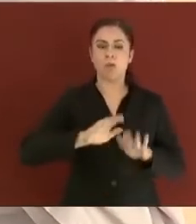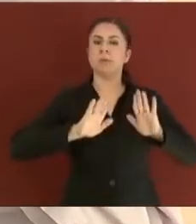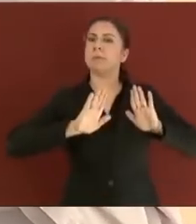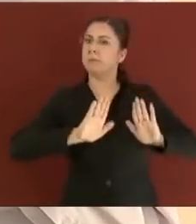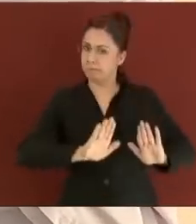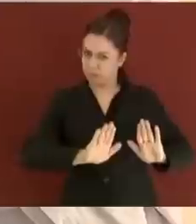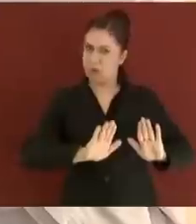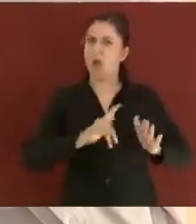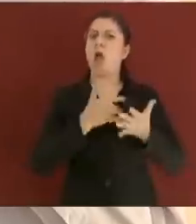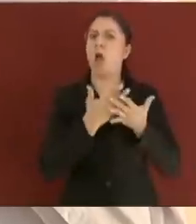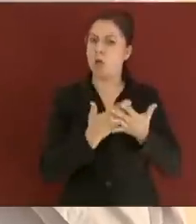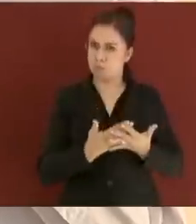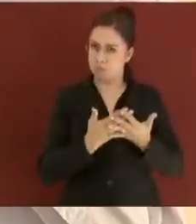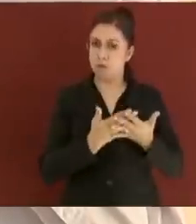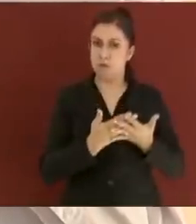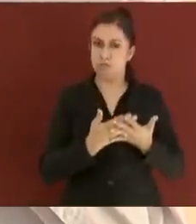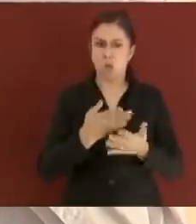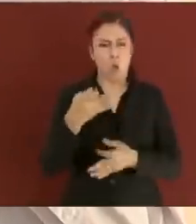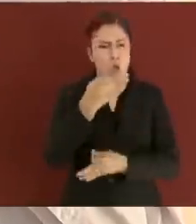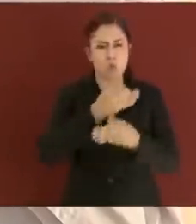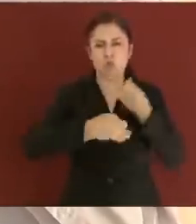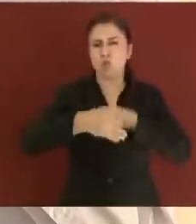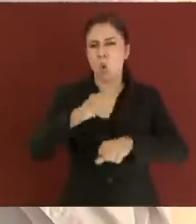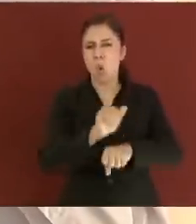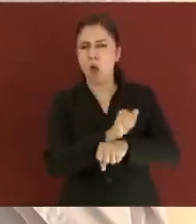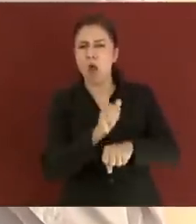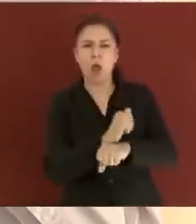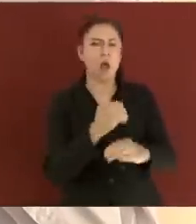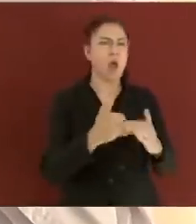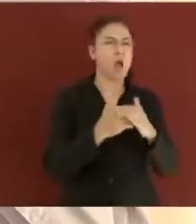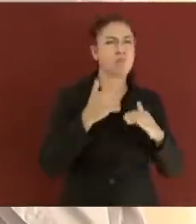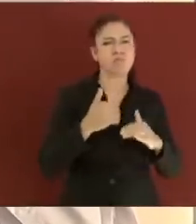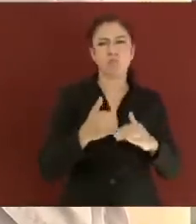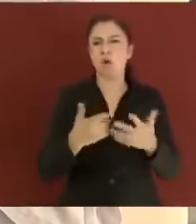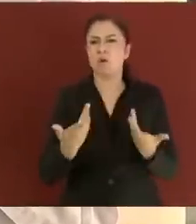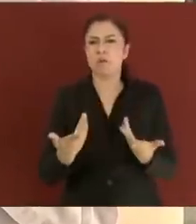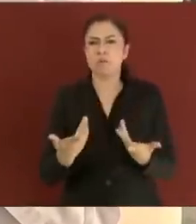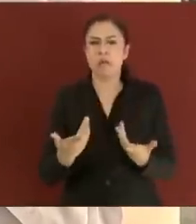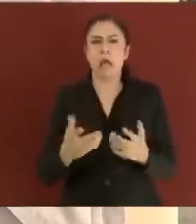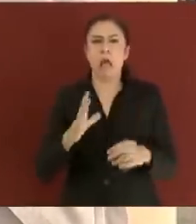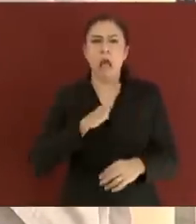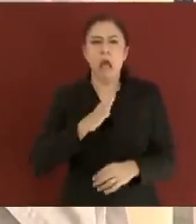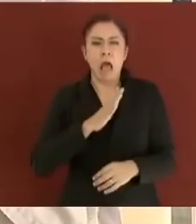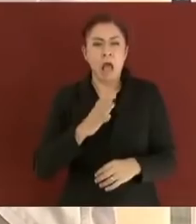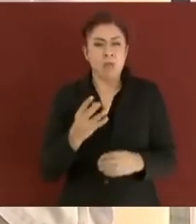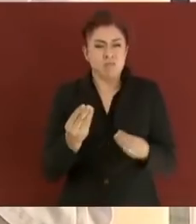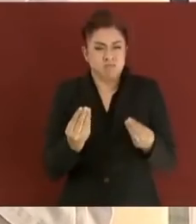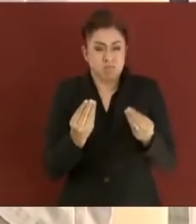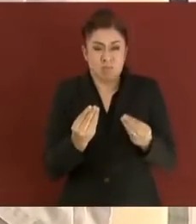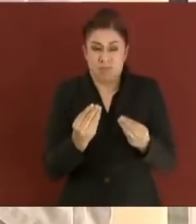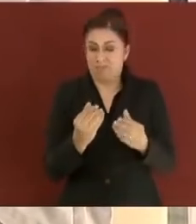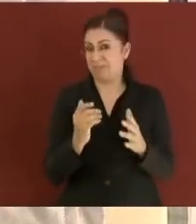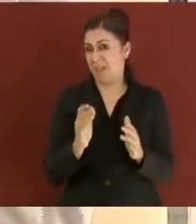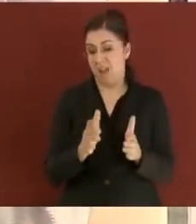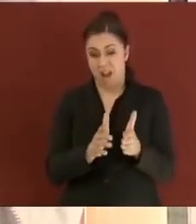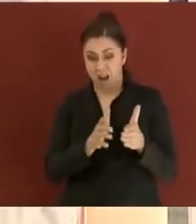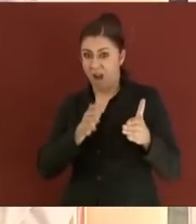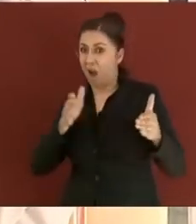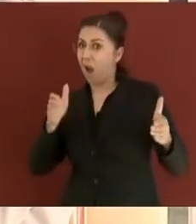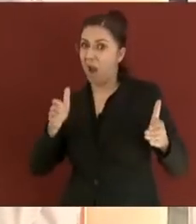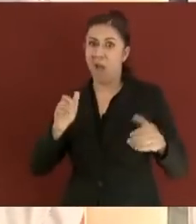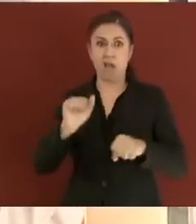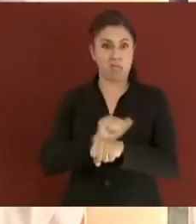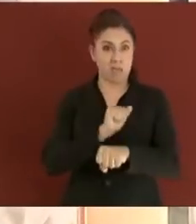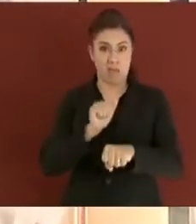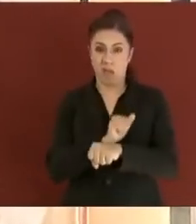se está trabajando, pero todos los equipos están parados porque son camiones fuera de carretera. Son camiones muy grandes que a veces podrían provocar algún